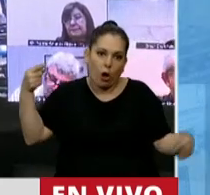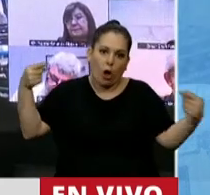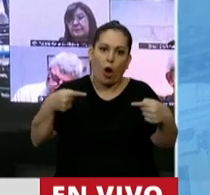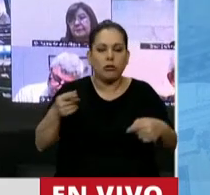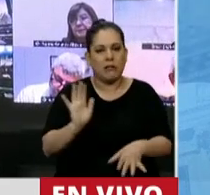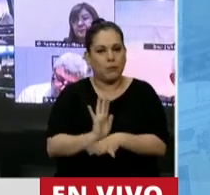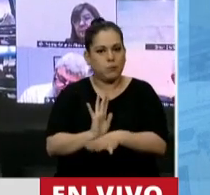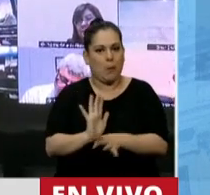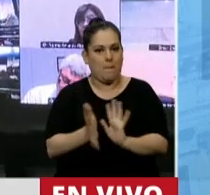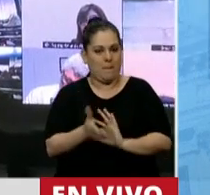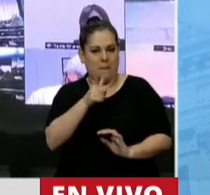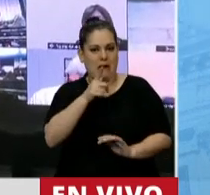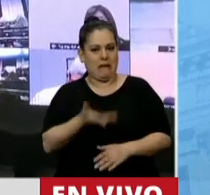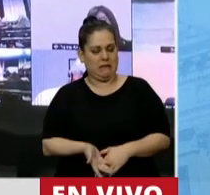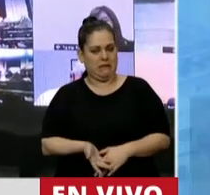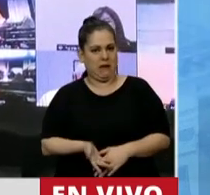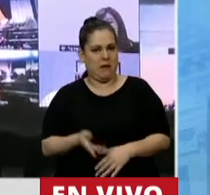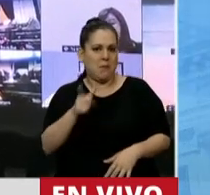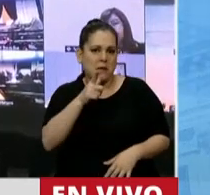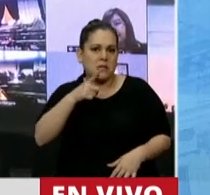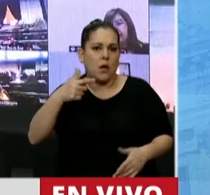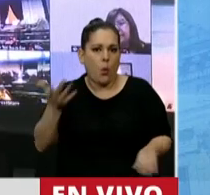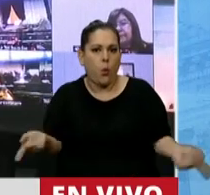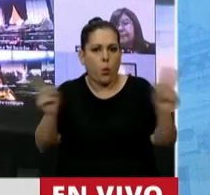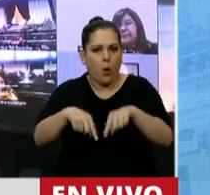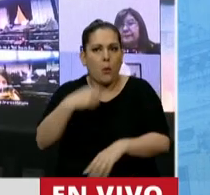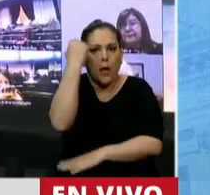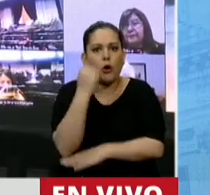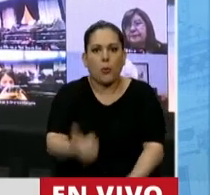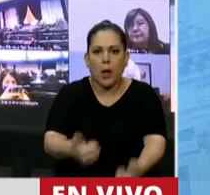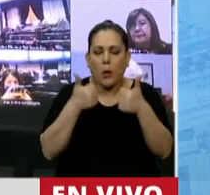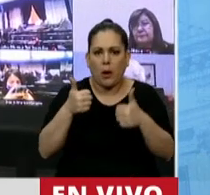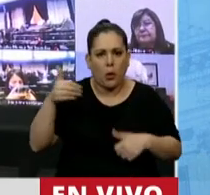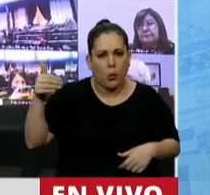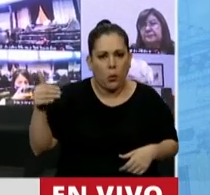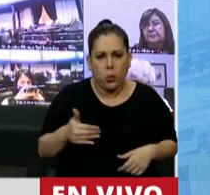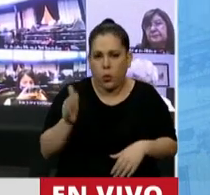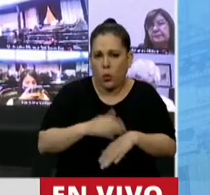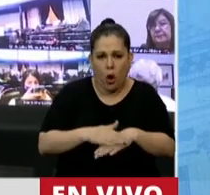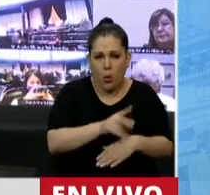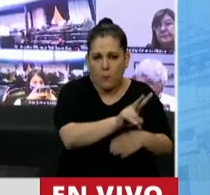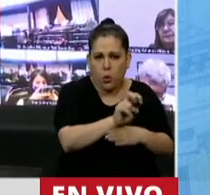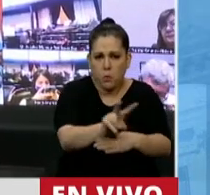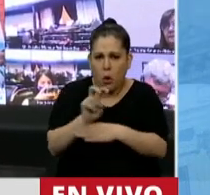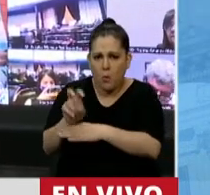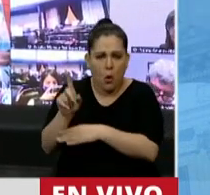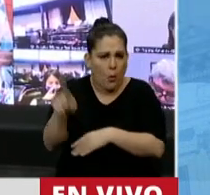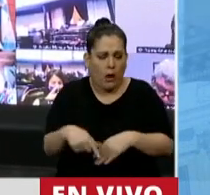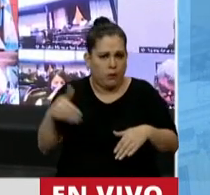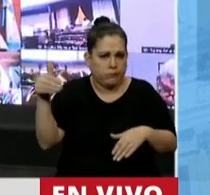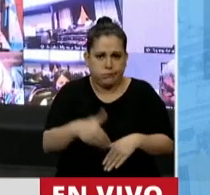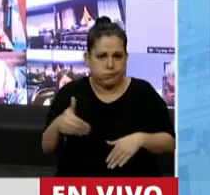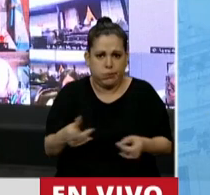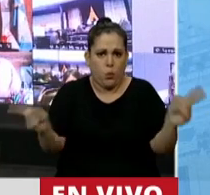defender, ralentizando la recuperación económica? Ni va a ayudar, ni va a morigerar